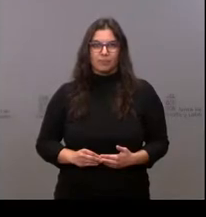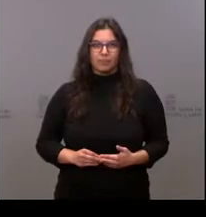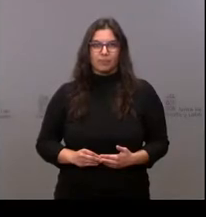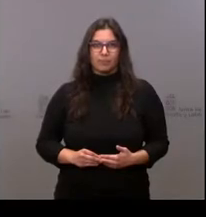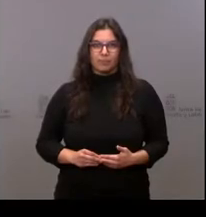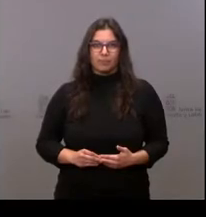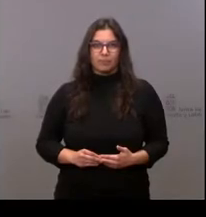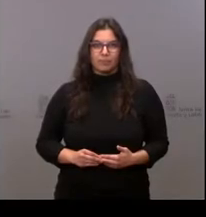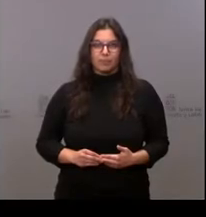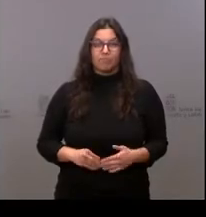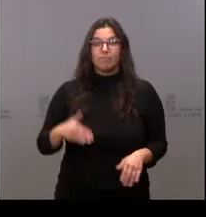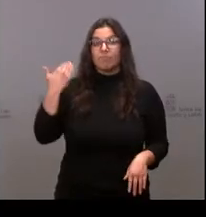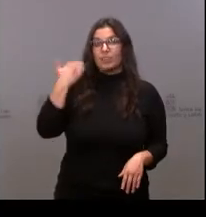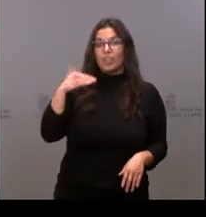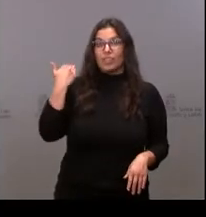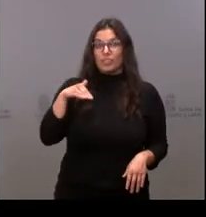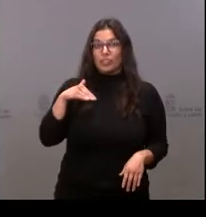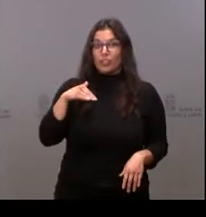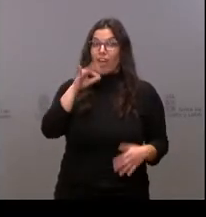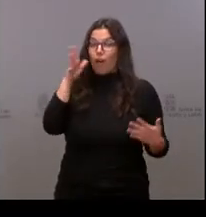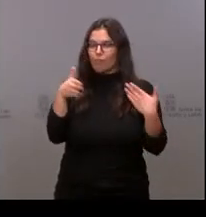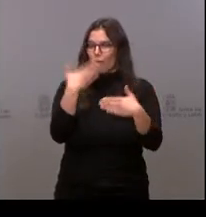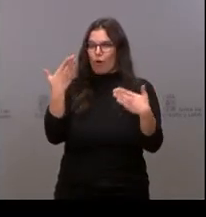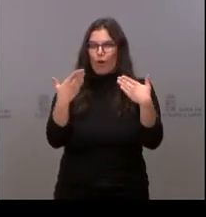Soria es Tendencia.